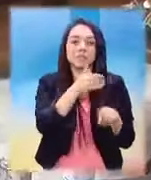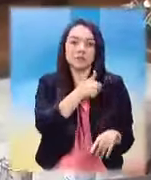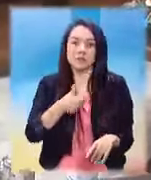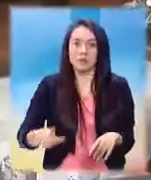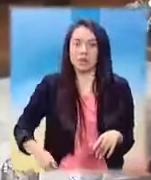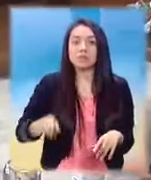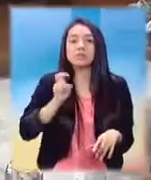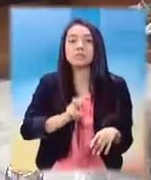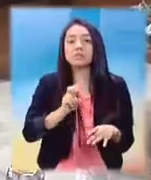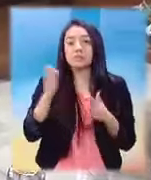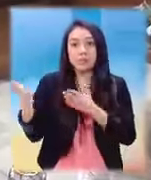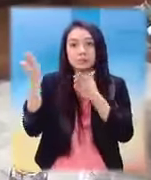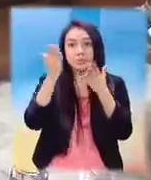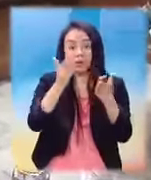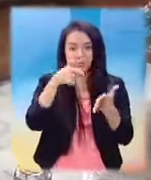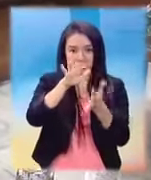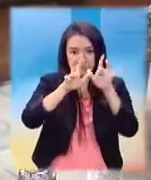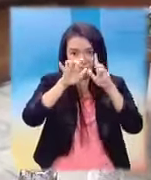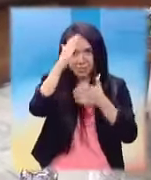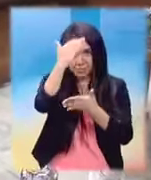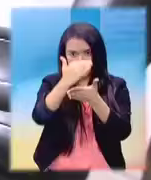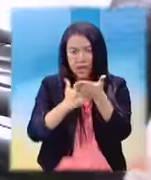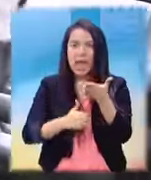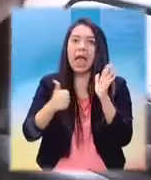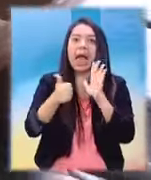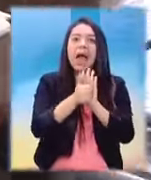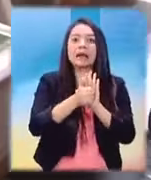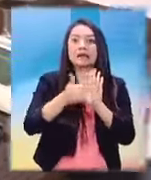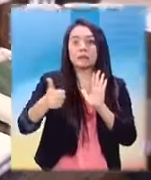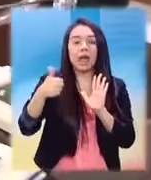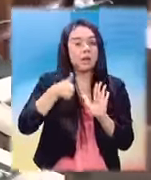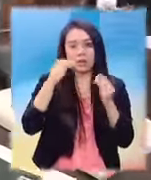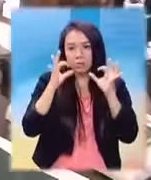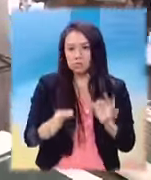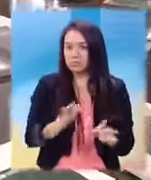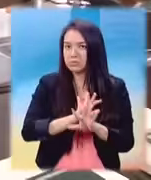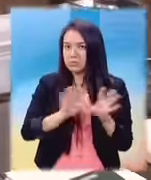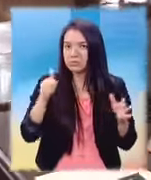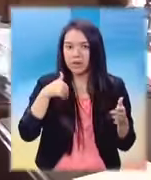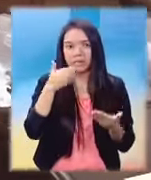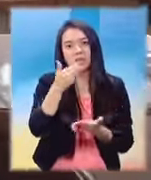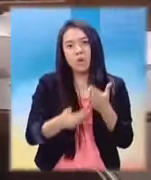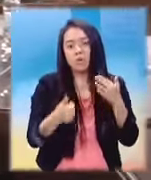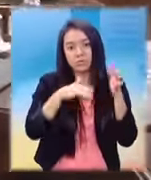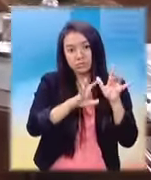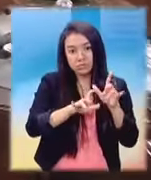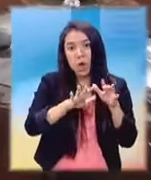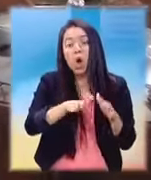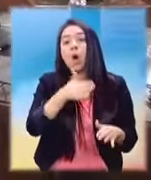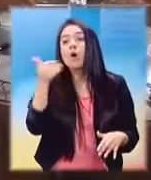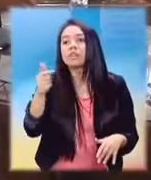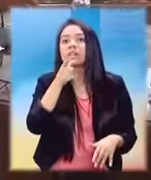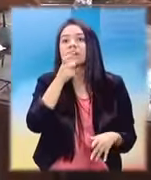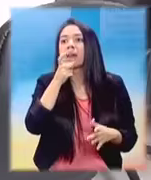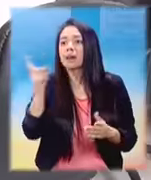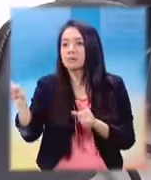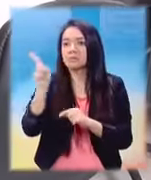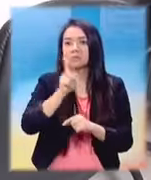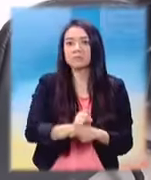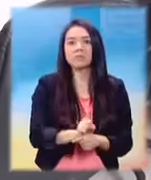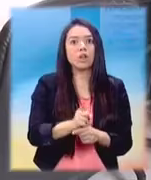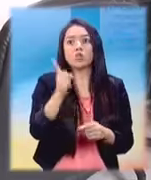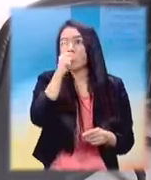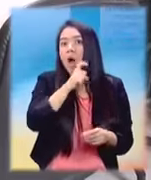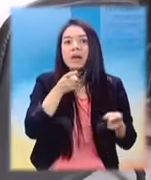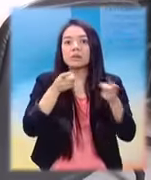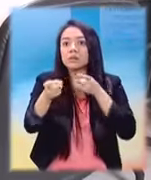en un acta de su salida y en su lugar, como presidente interino del organismo judicial, asumió el magistrado vocal primero y expresidente de la OJ,